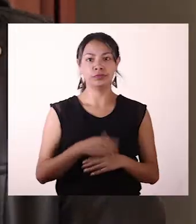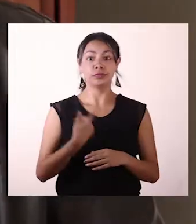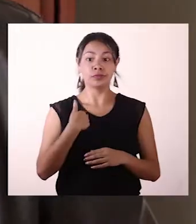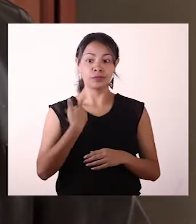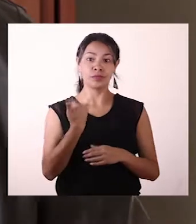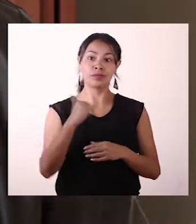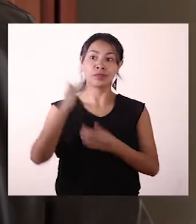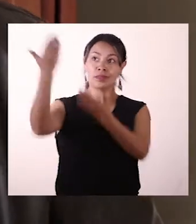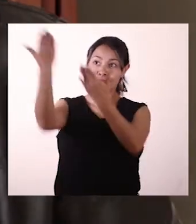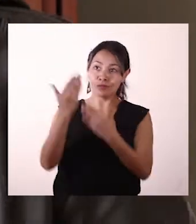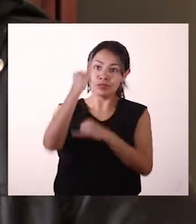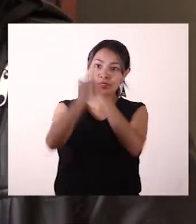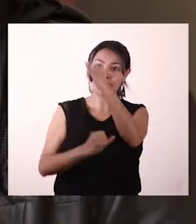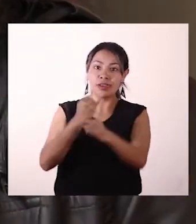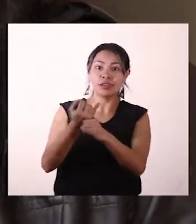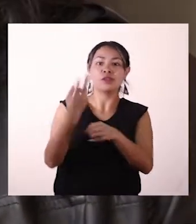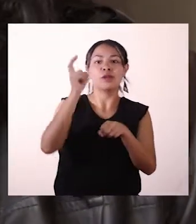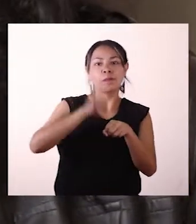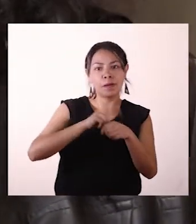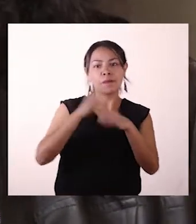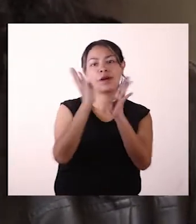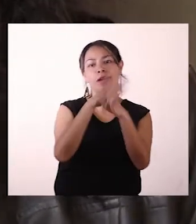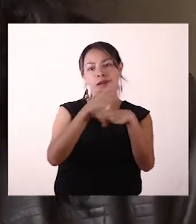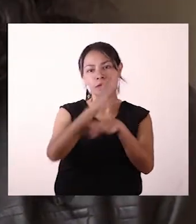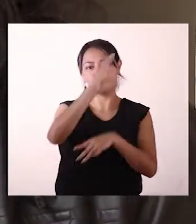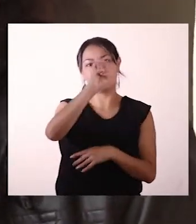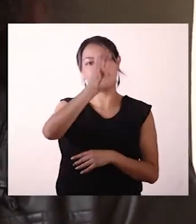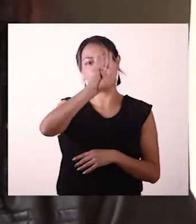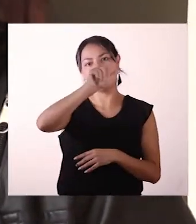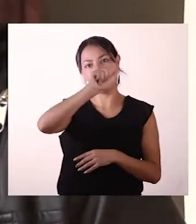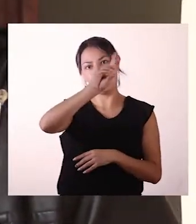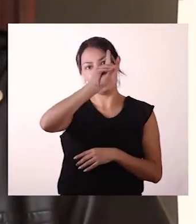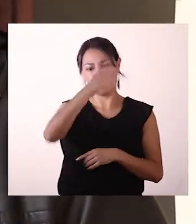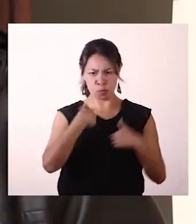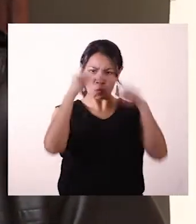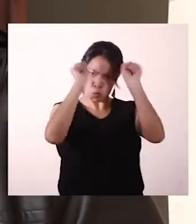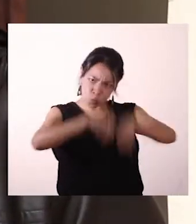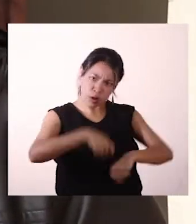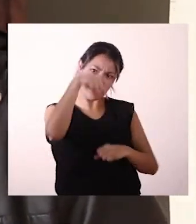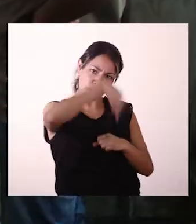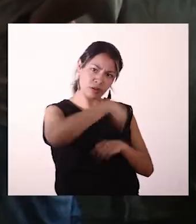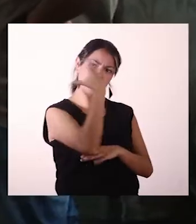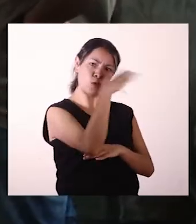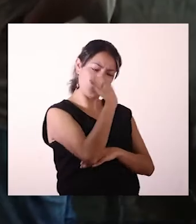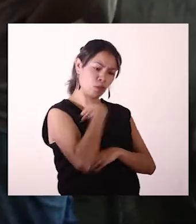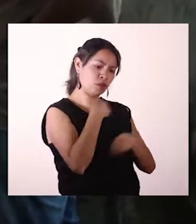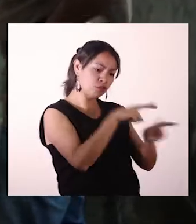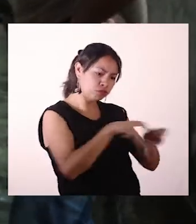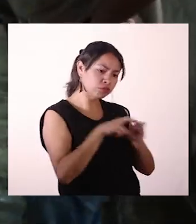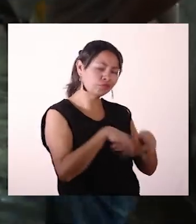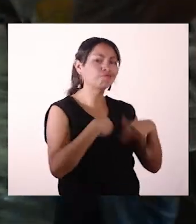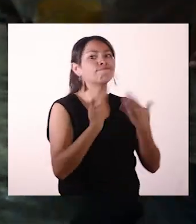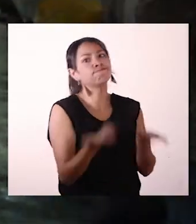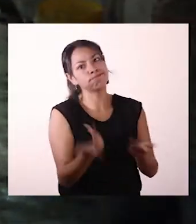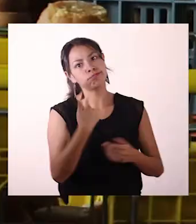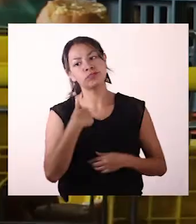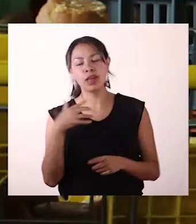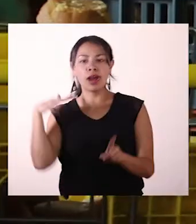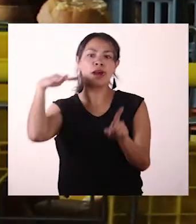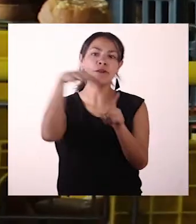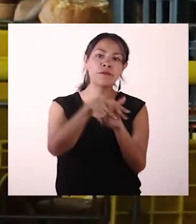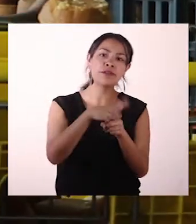Estamos importando papa, maíz, trigo, cebada, productos que se pueden producir aquí en Colombia y eso